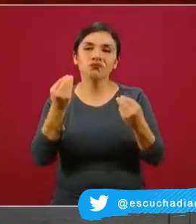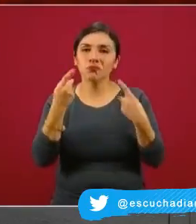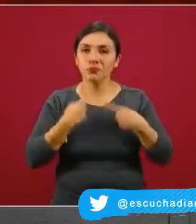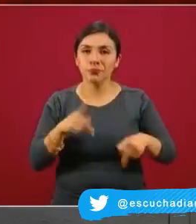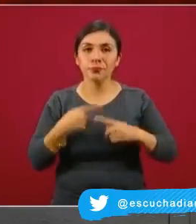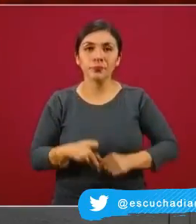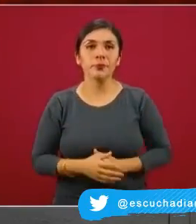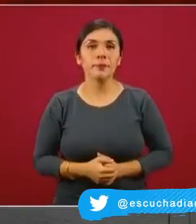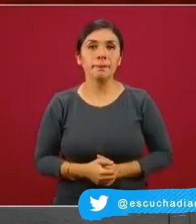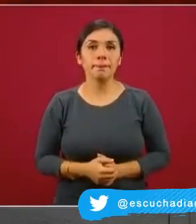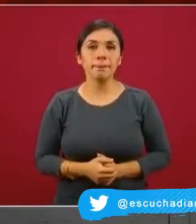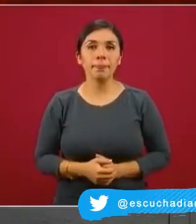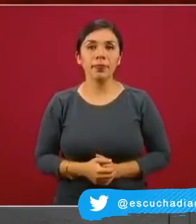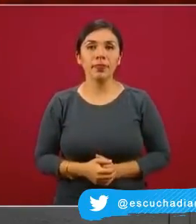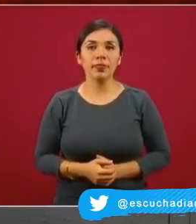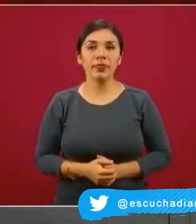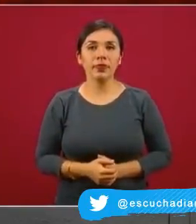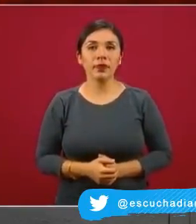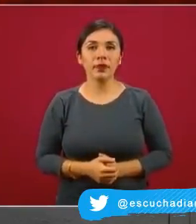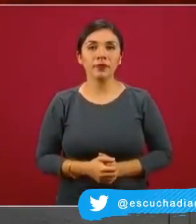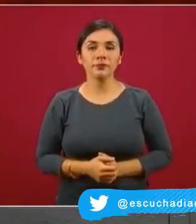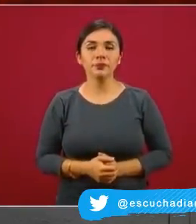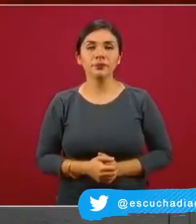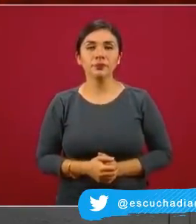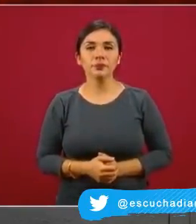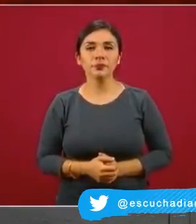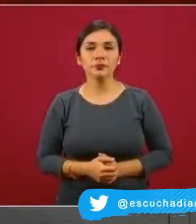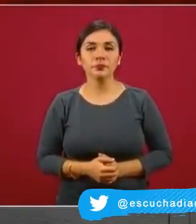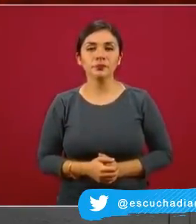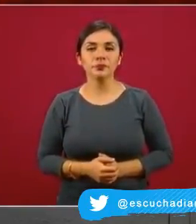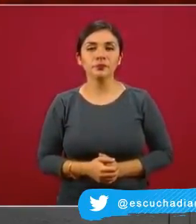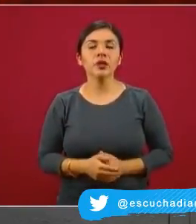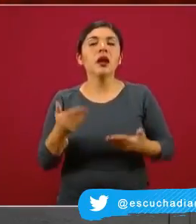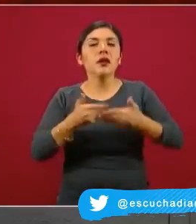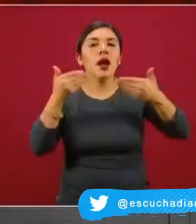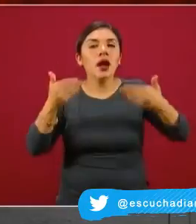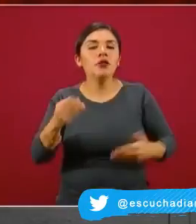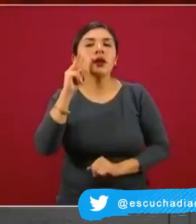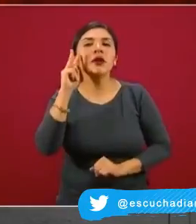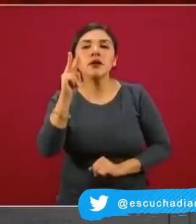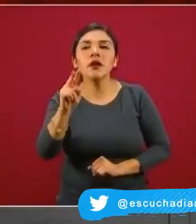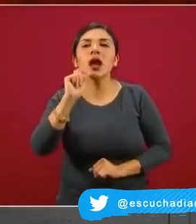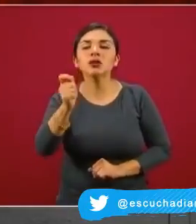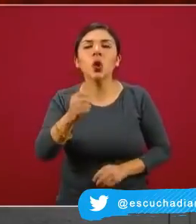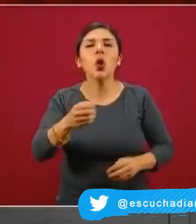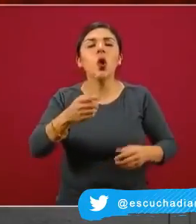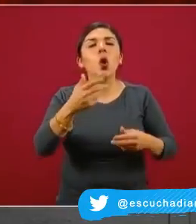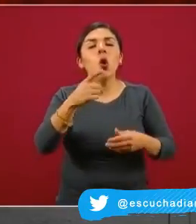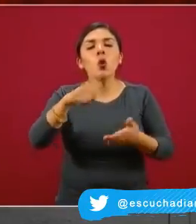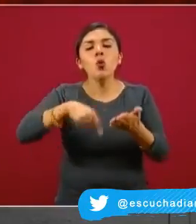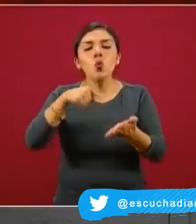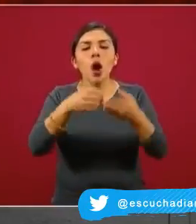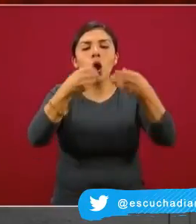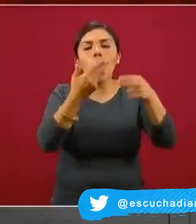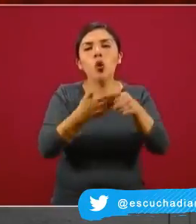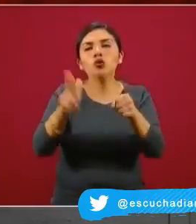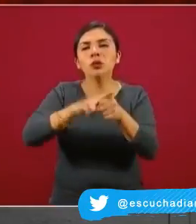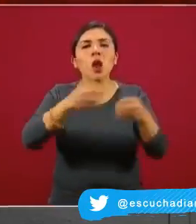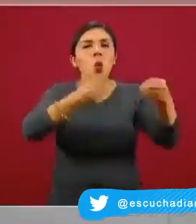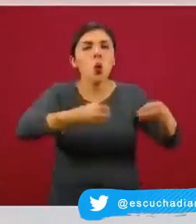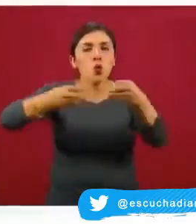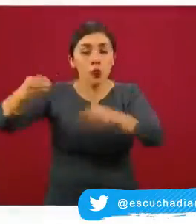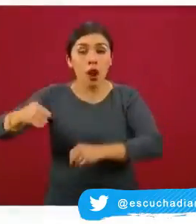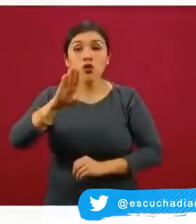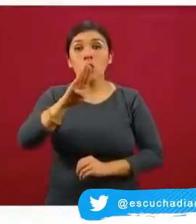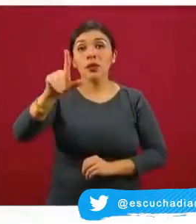En las siguientes diapositivas veremos precisamente ahora la disponibilidad y la ocupación hospitalaria, 97 por ciento